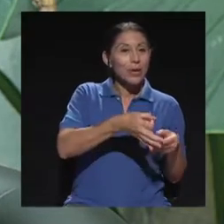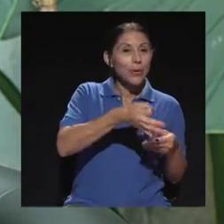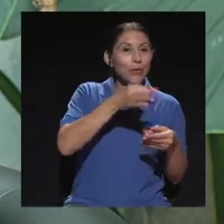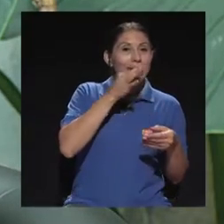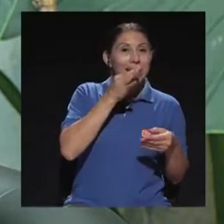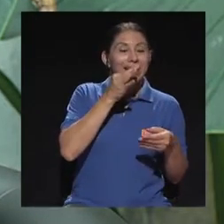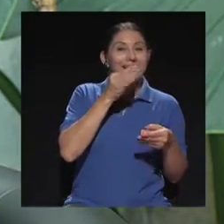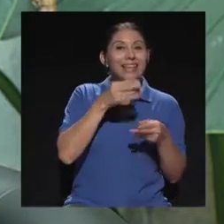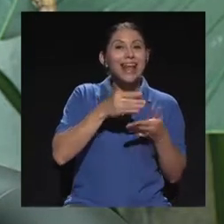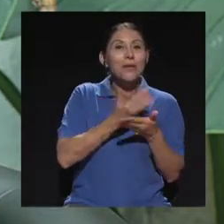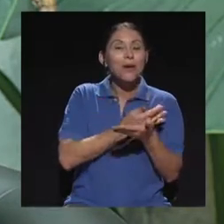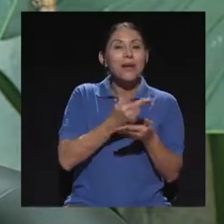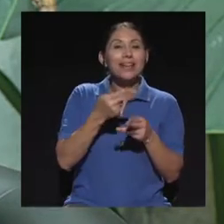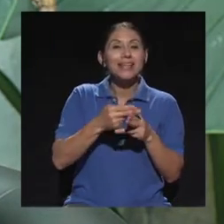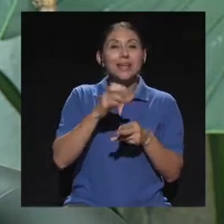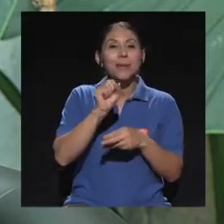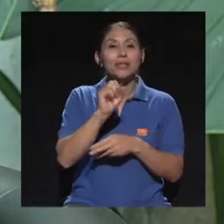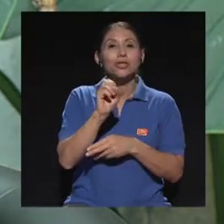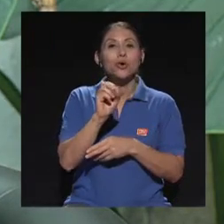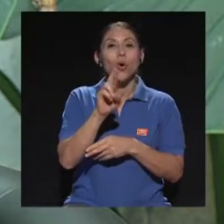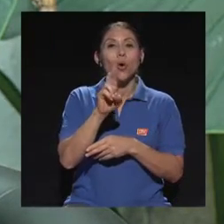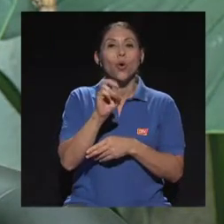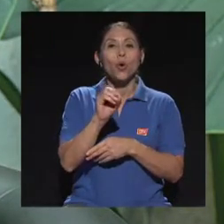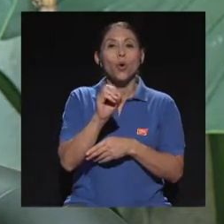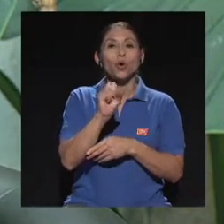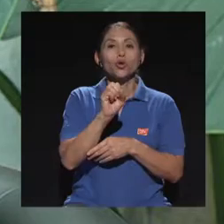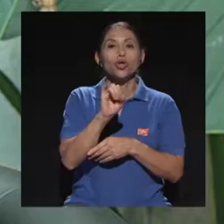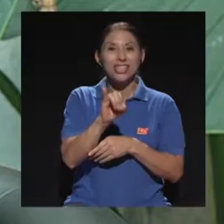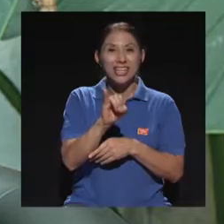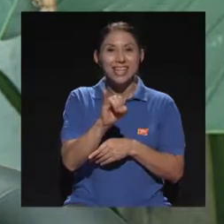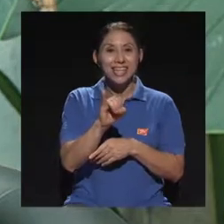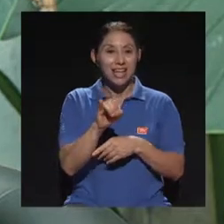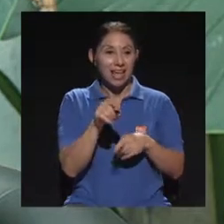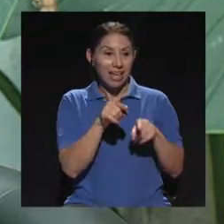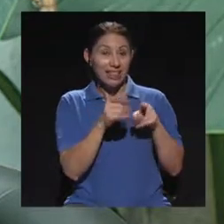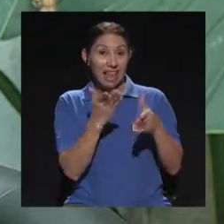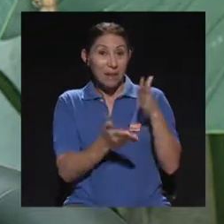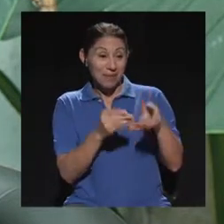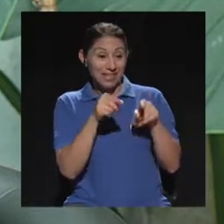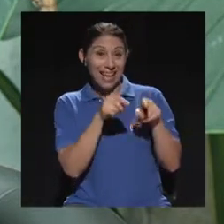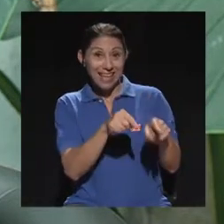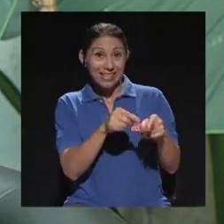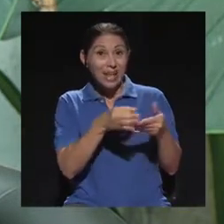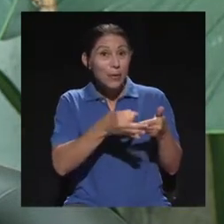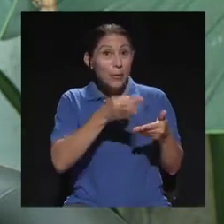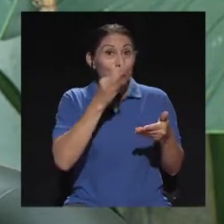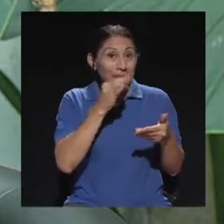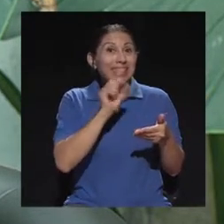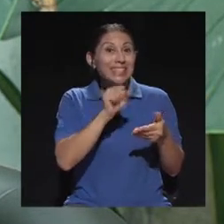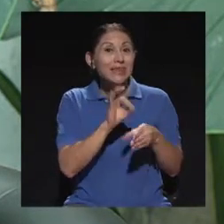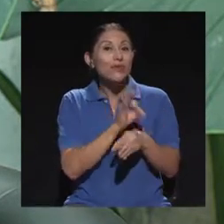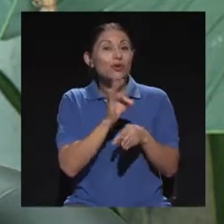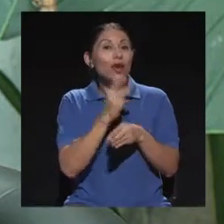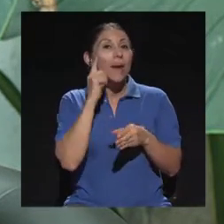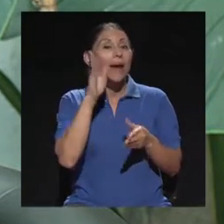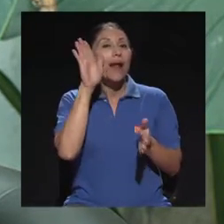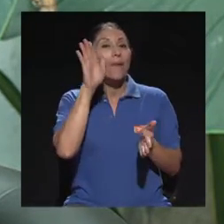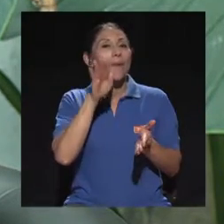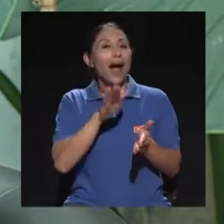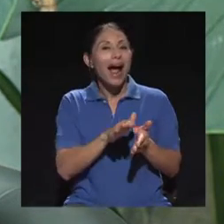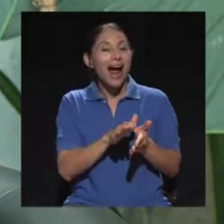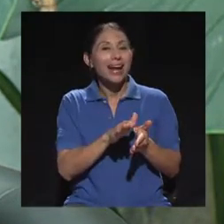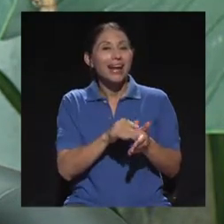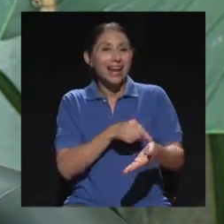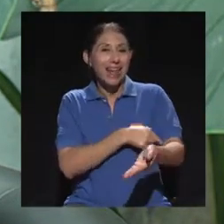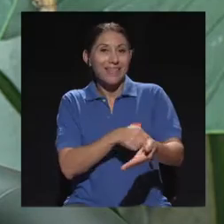esa insulina que se inyectó con ese sorosí que se tomó, que sí funciona para bajar la diabetes, la azúcar, pero no se sabe cómo ni cuánto,